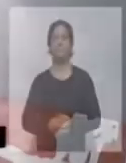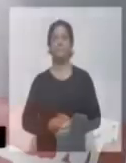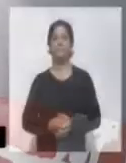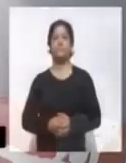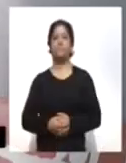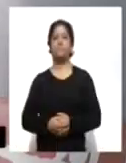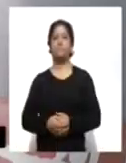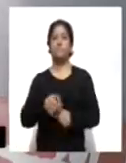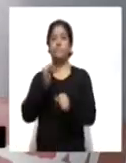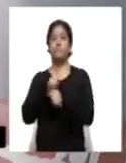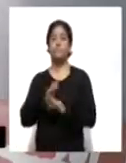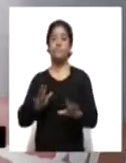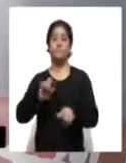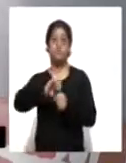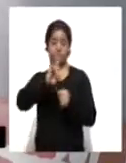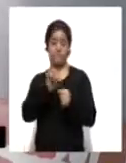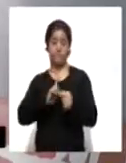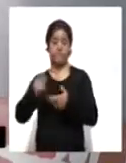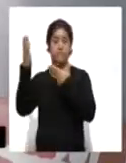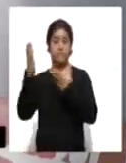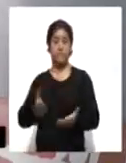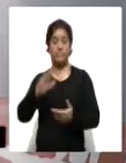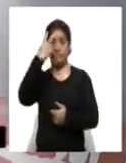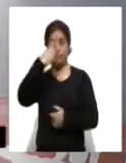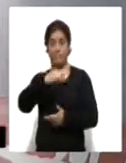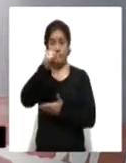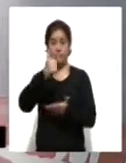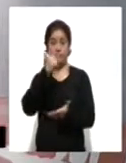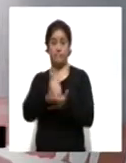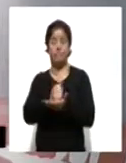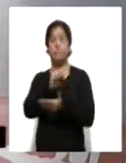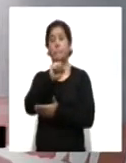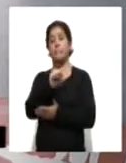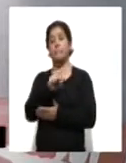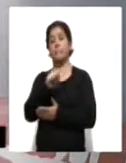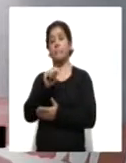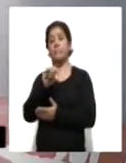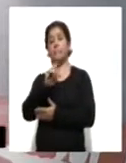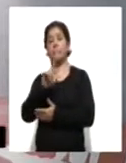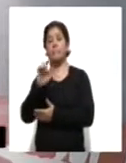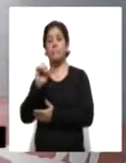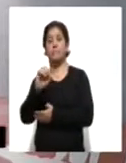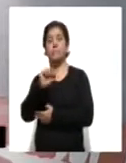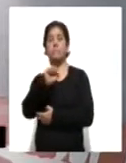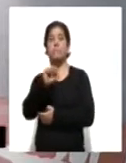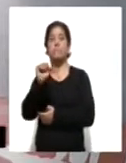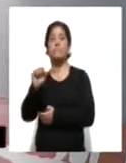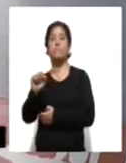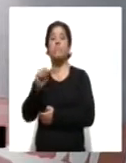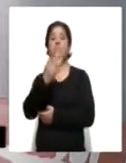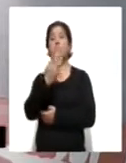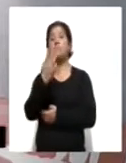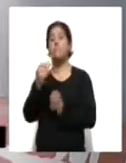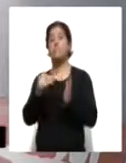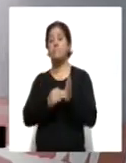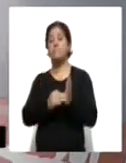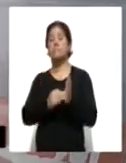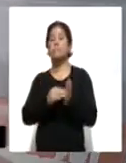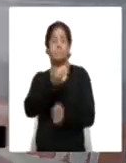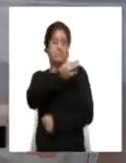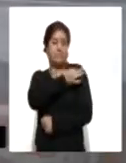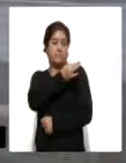En información nacional, llegan a la Ciudad de México y Saltillo 53.000 dosis de vacunas anti-COVID de Pfizer.